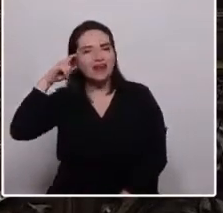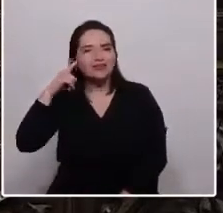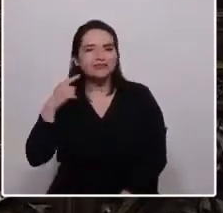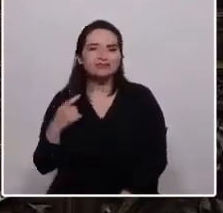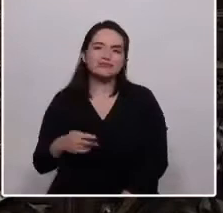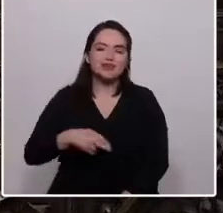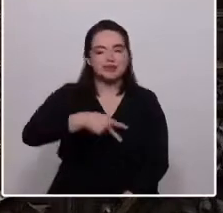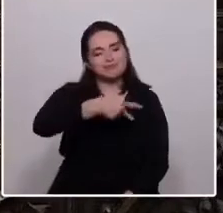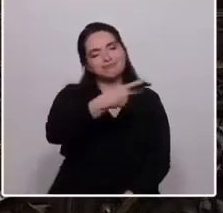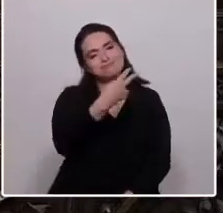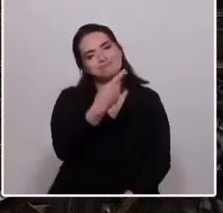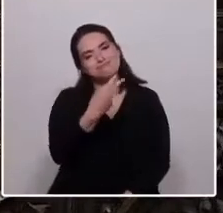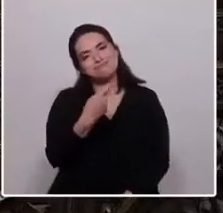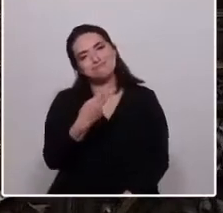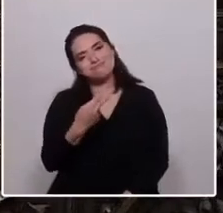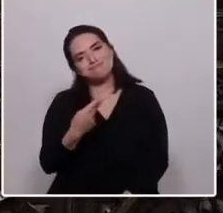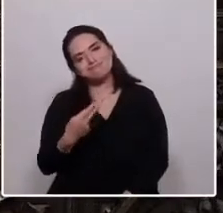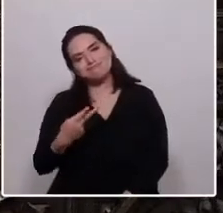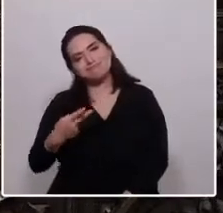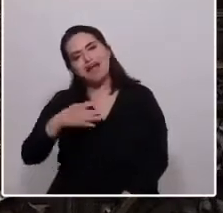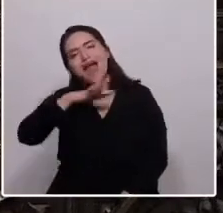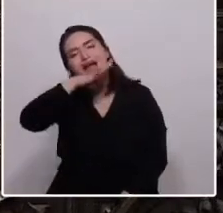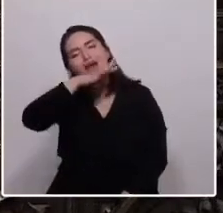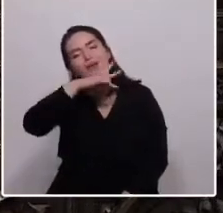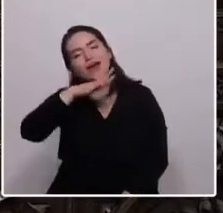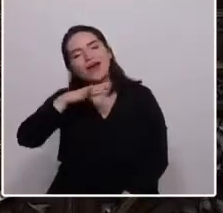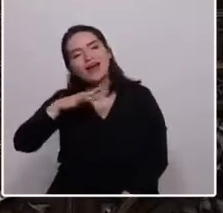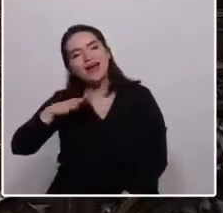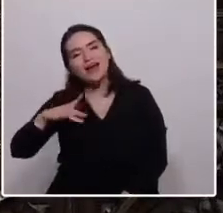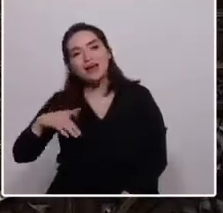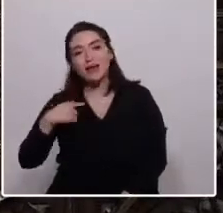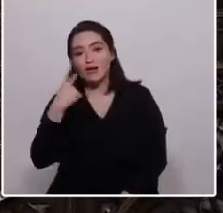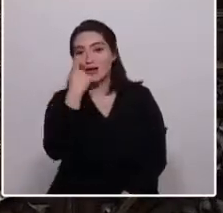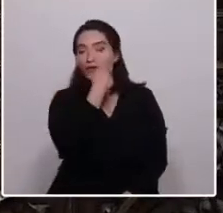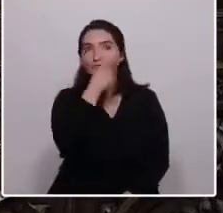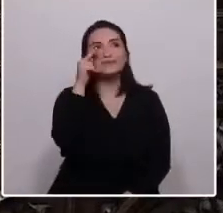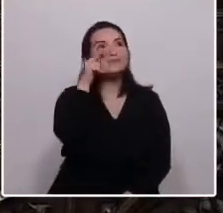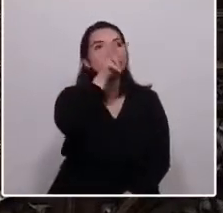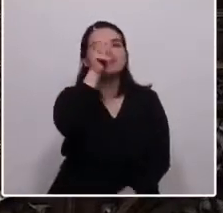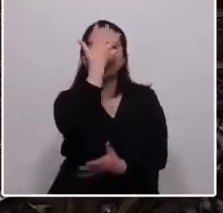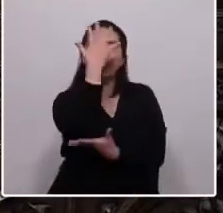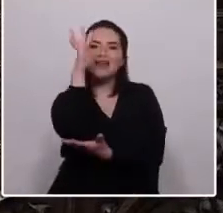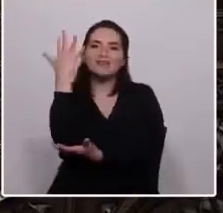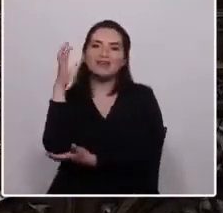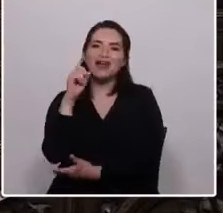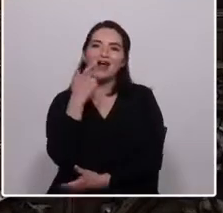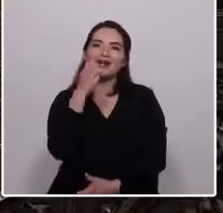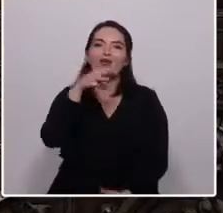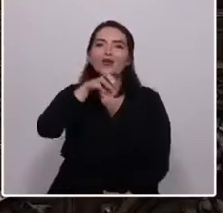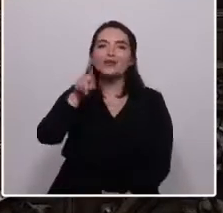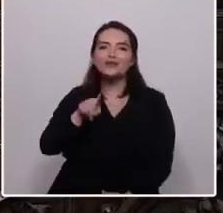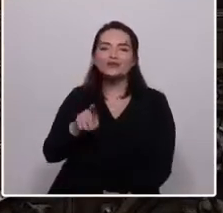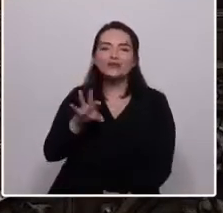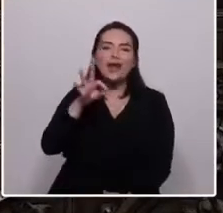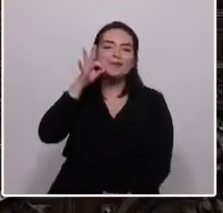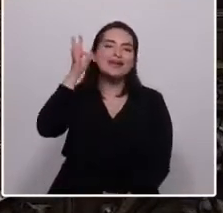corriente río abajo, mientras a mis ojos se enredaban aromos rubios en los campos de Loncoche.